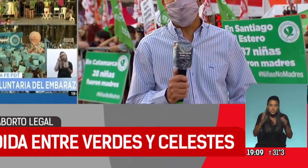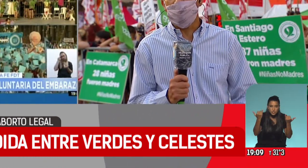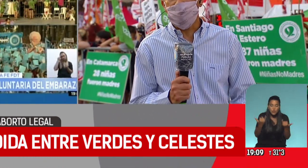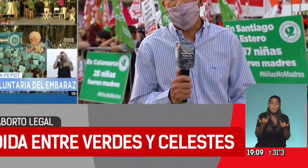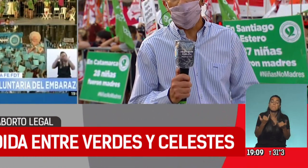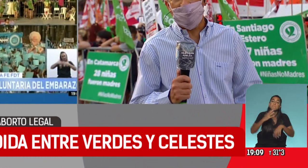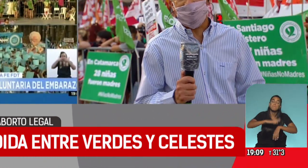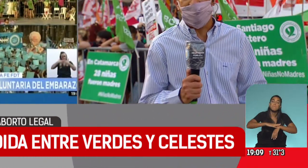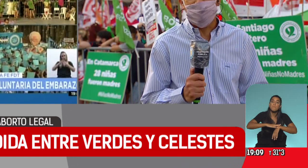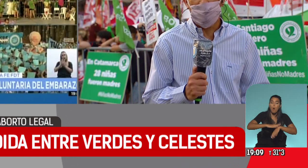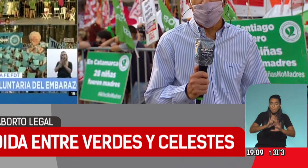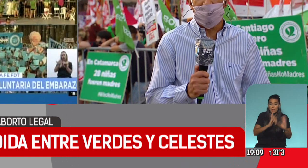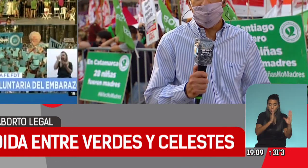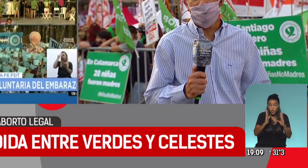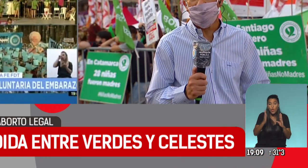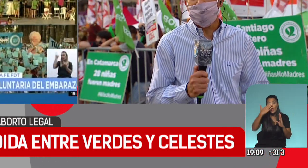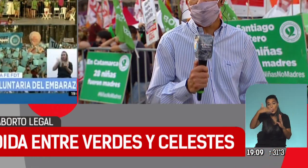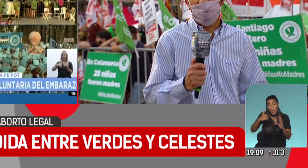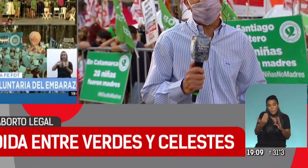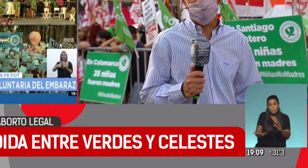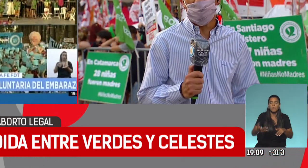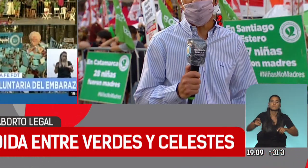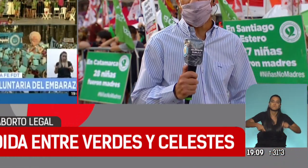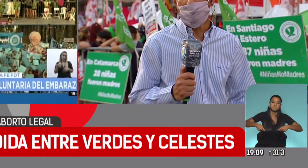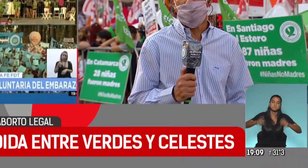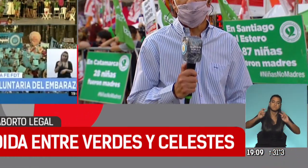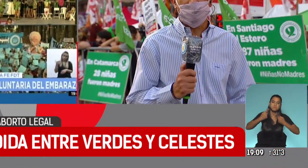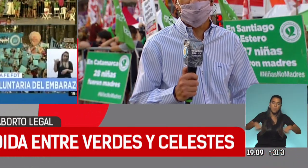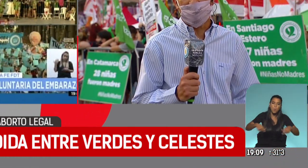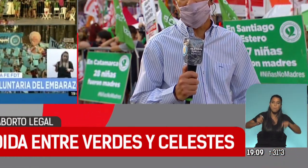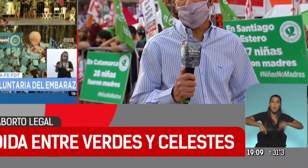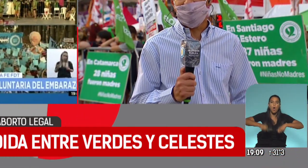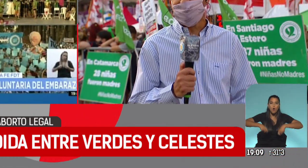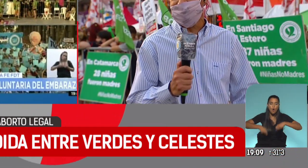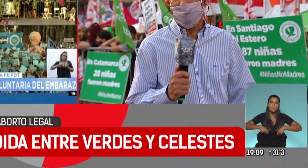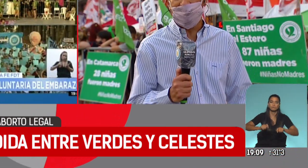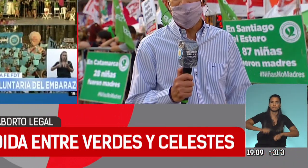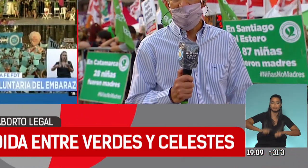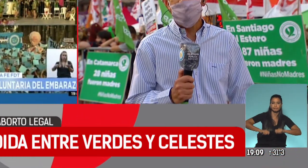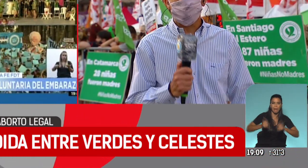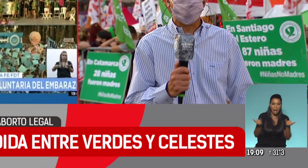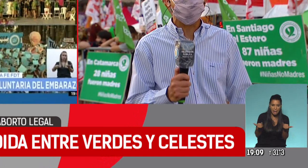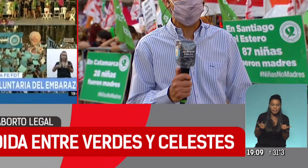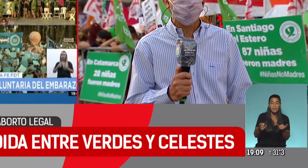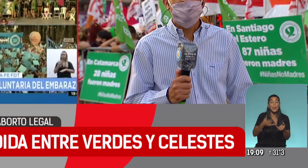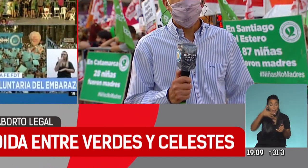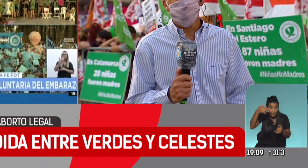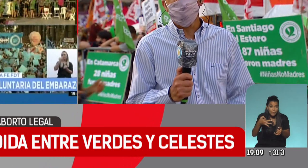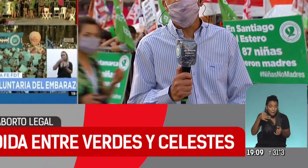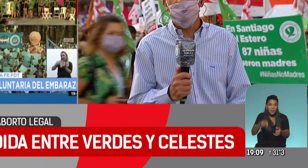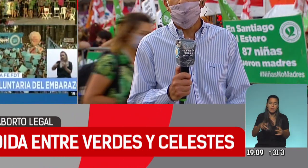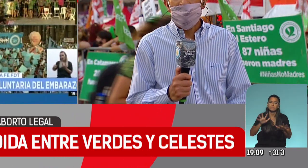Por momentos, después se arma una batucada con bombos, con redoblantes. Hay una verdadera